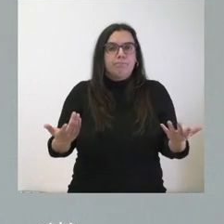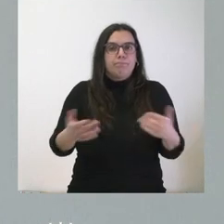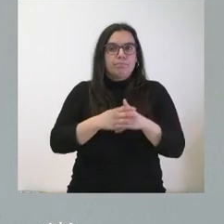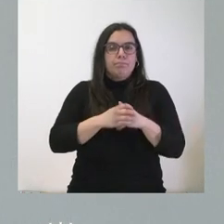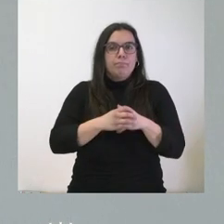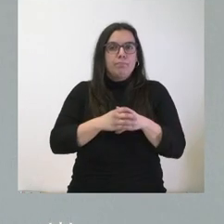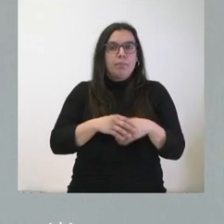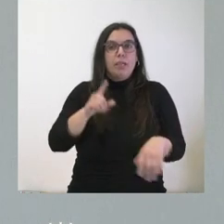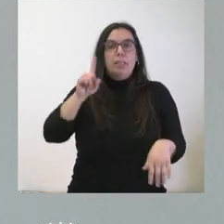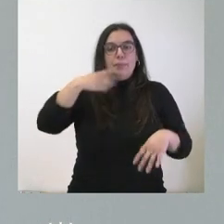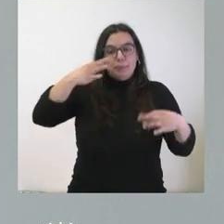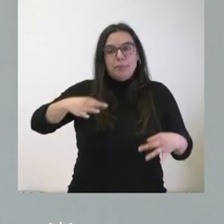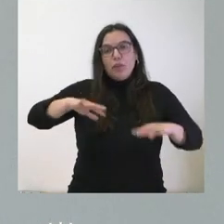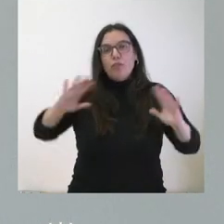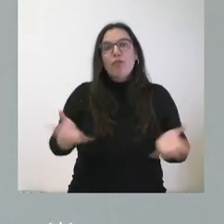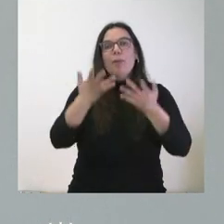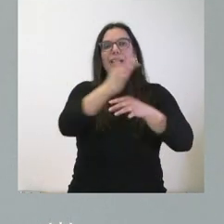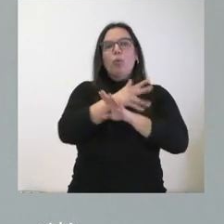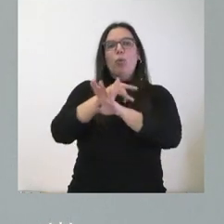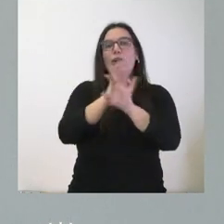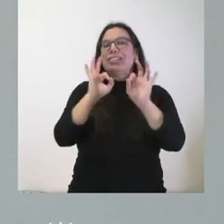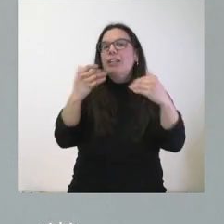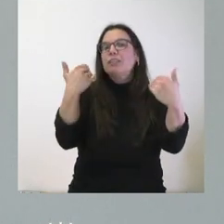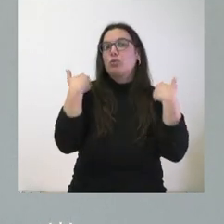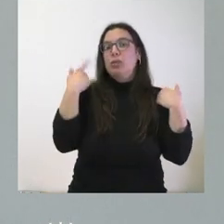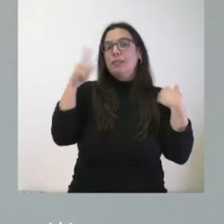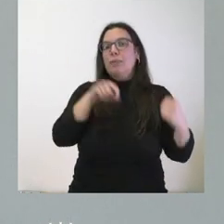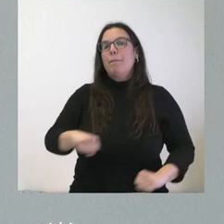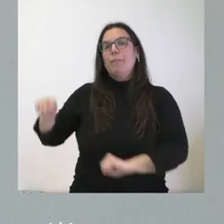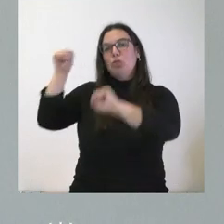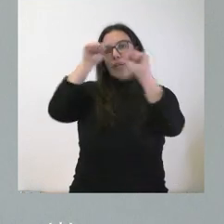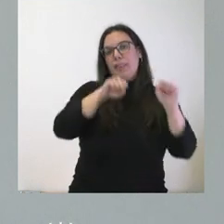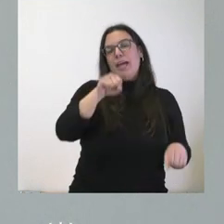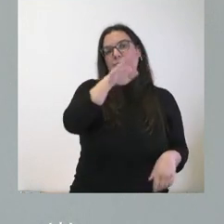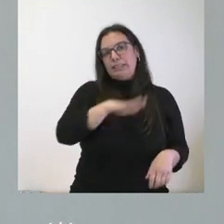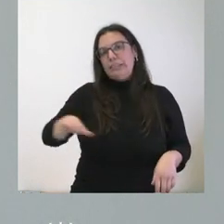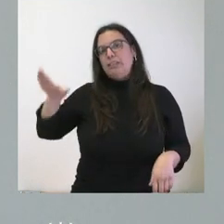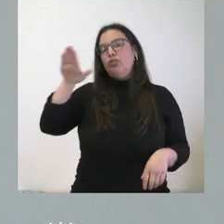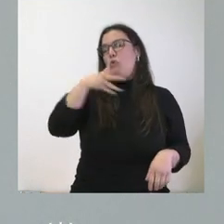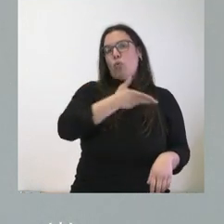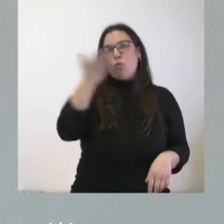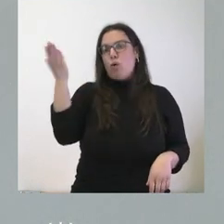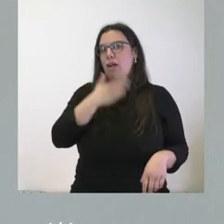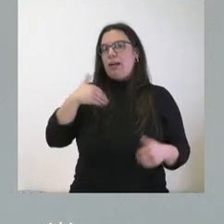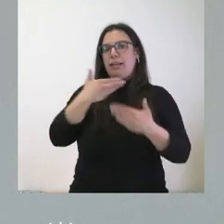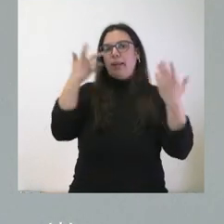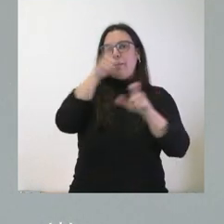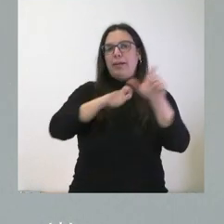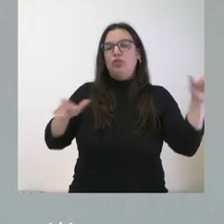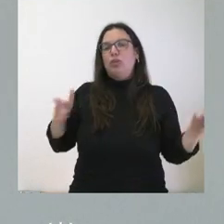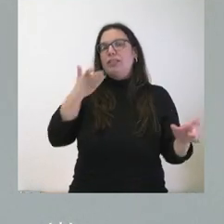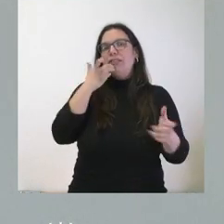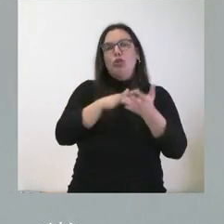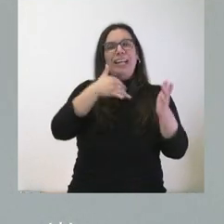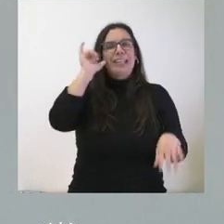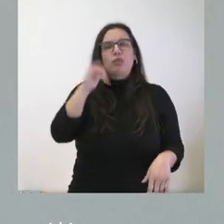garantizar el fomento del juego responsable y la protección, a su vez, de los menores y de cualquier otra persona que tenga cualquier tipo de